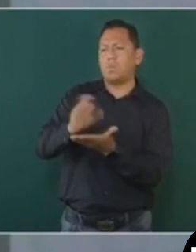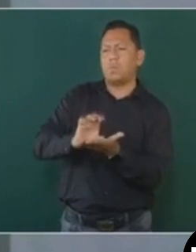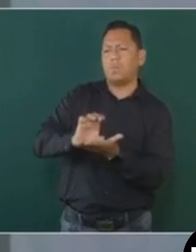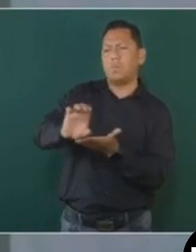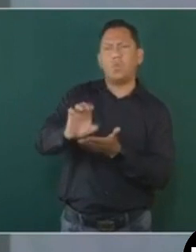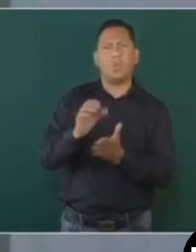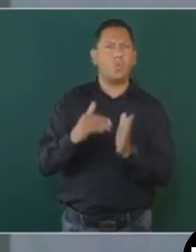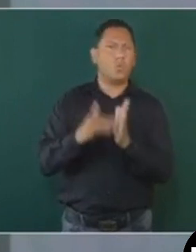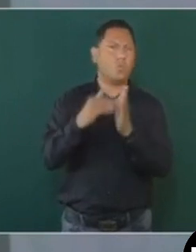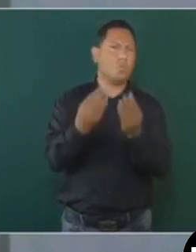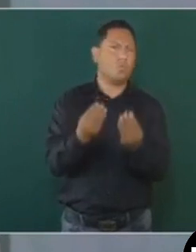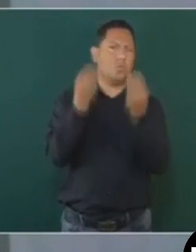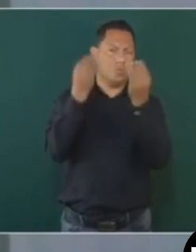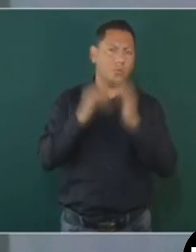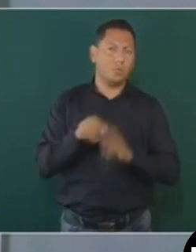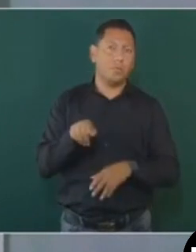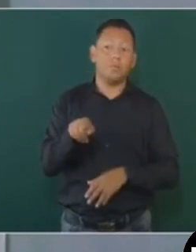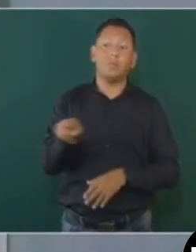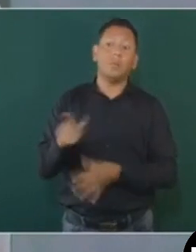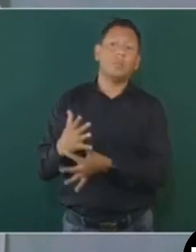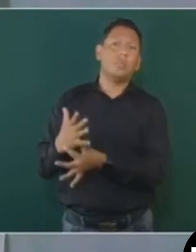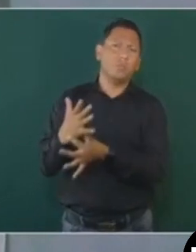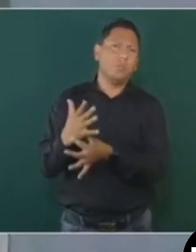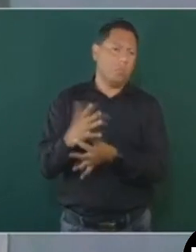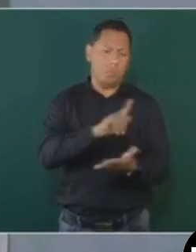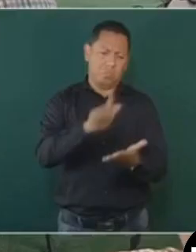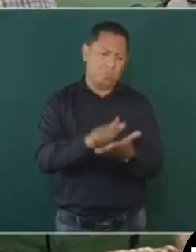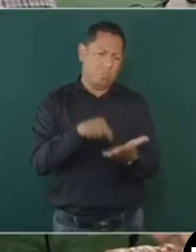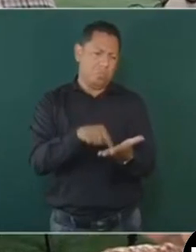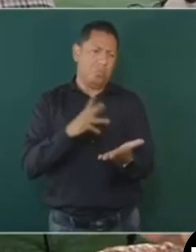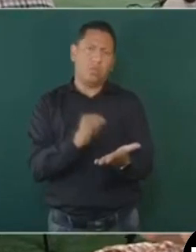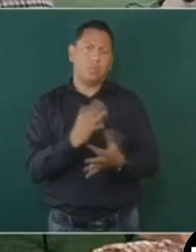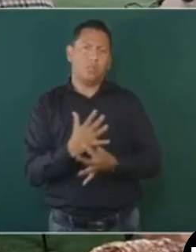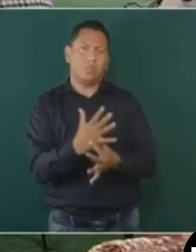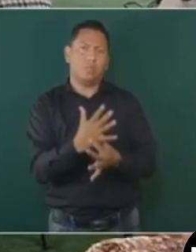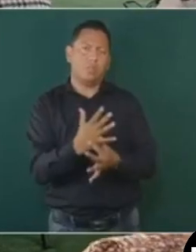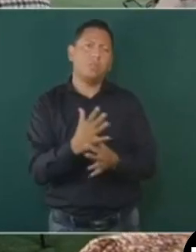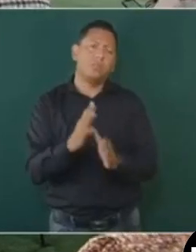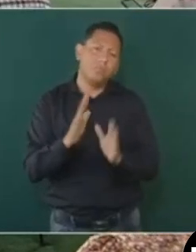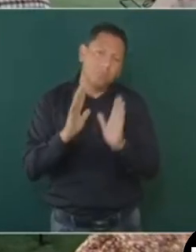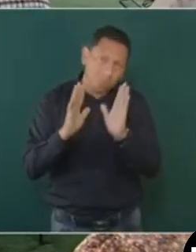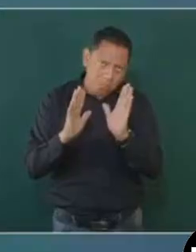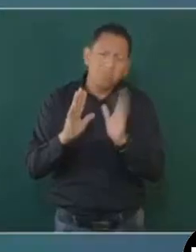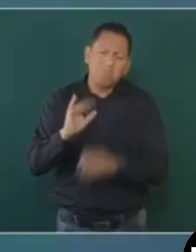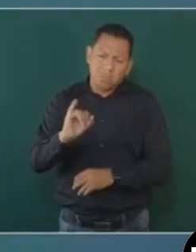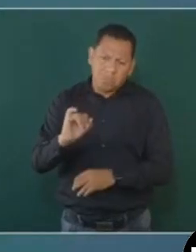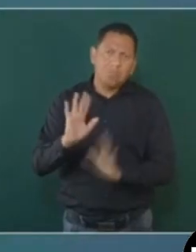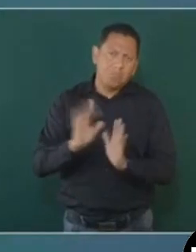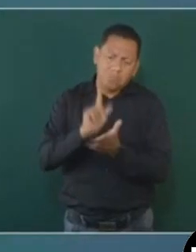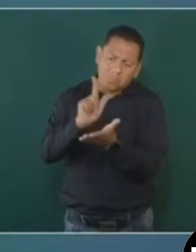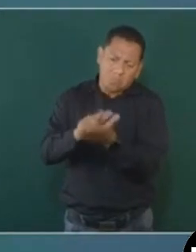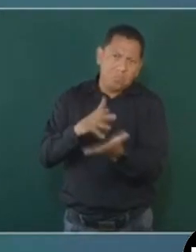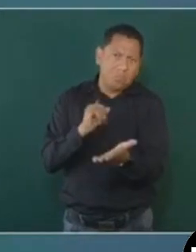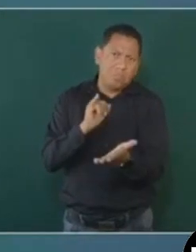ellos pueden decir que es legal, sí, puede ser que sea legal, aun con las